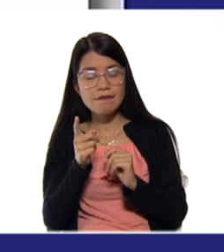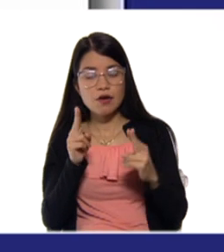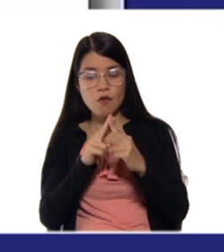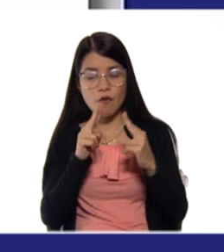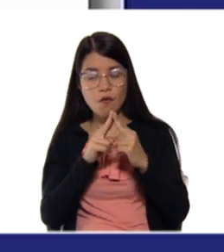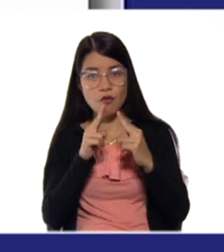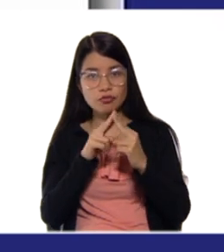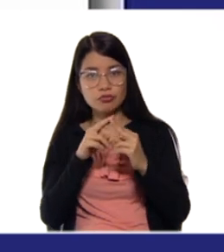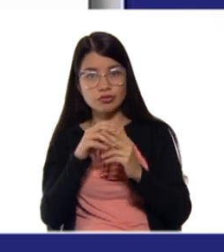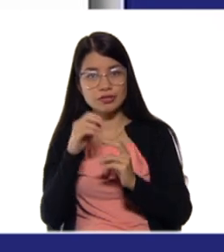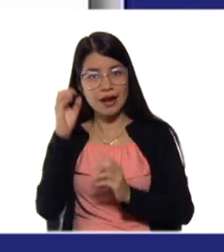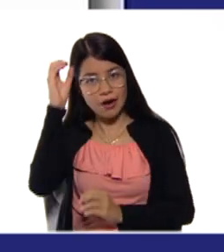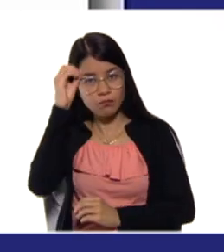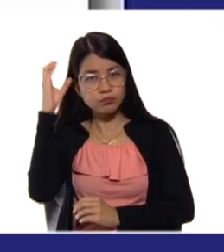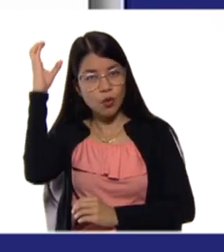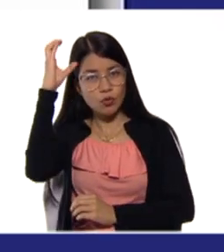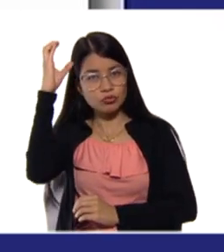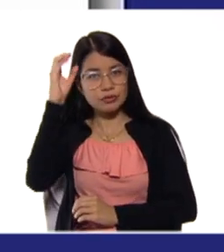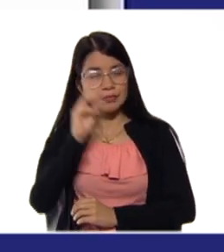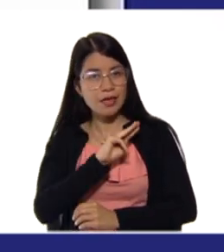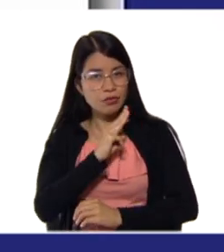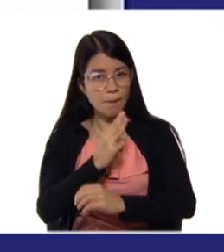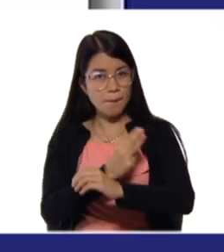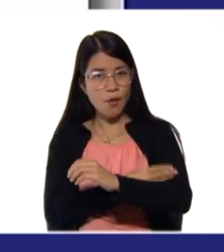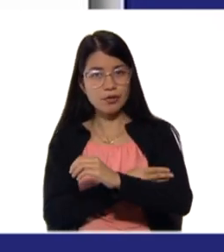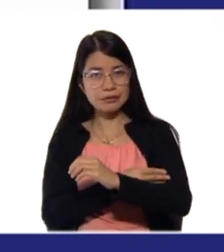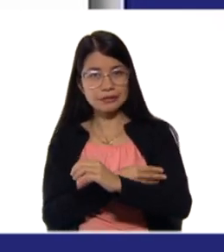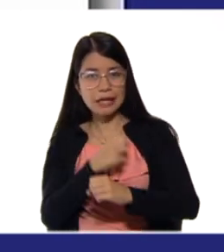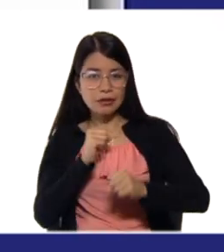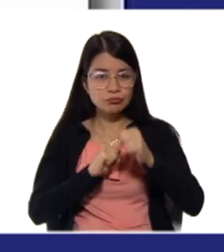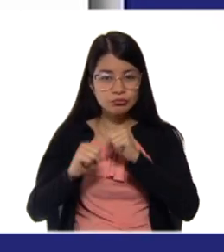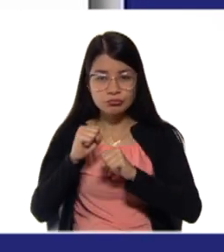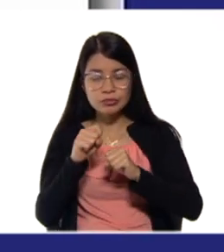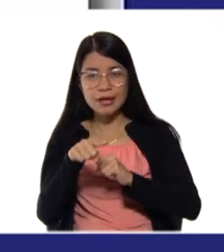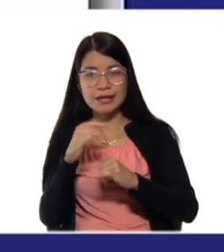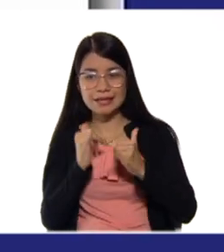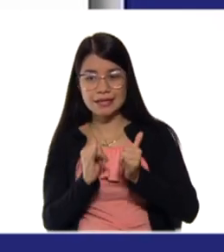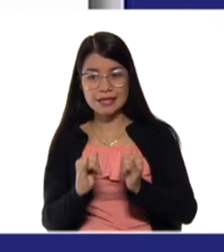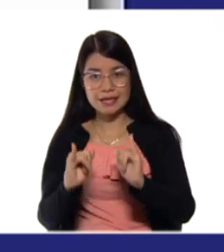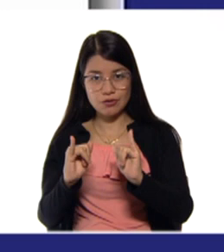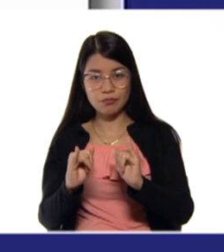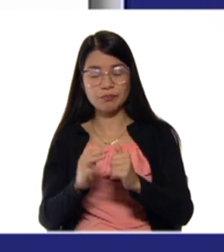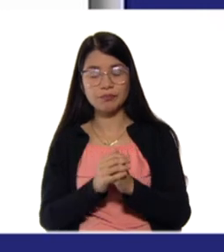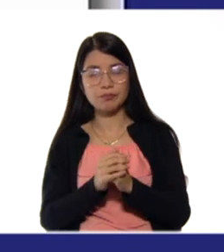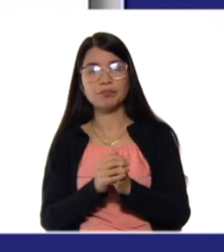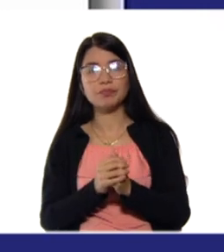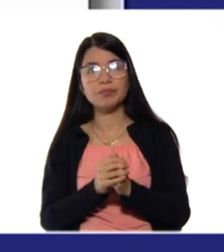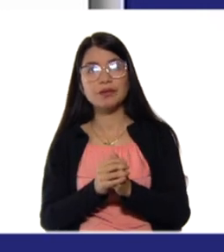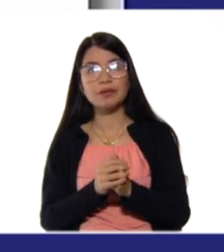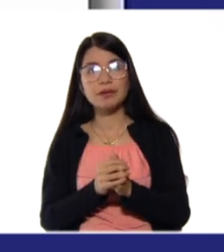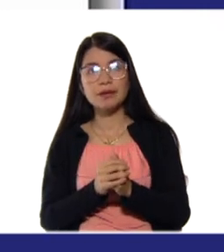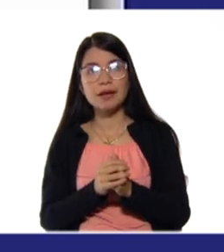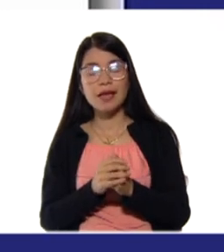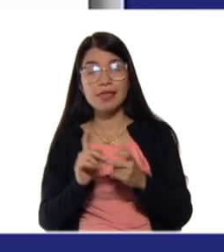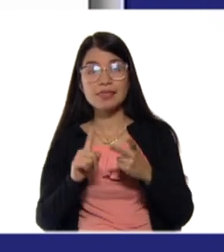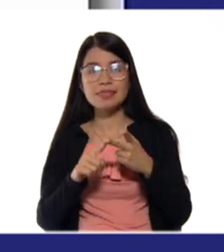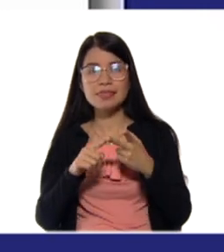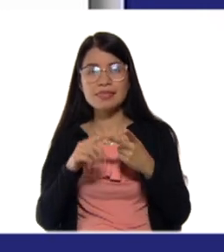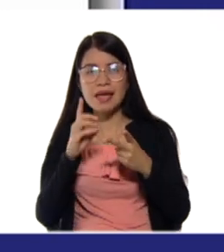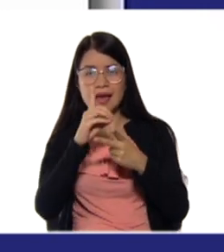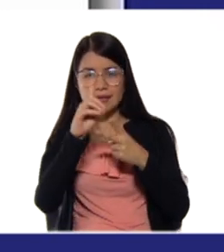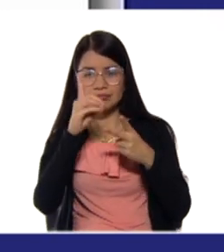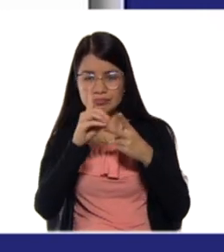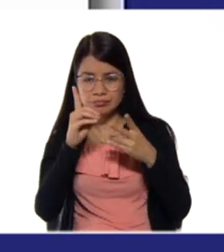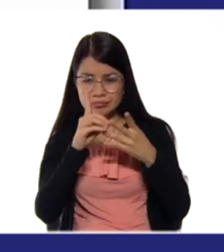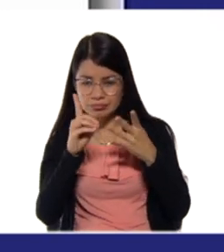habilidades, destrezas que tiene tu hijo o tu hija. Descripción de la manera en cómo el estudiante realiza